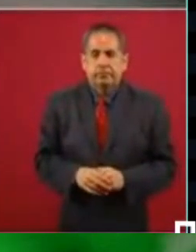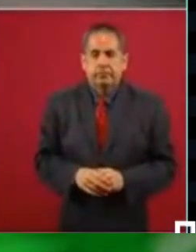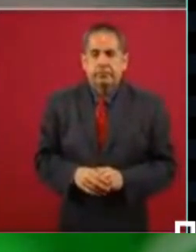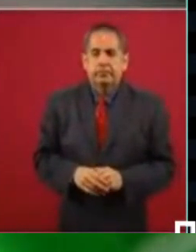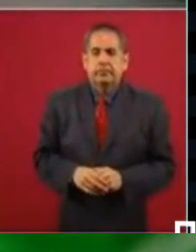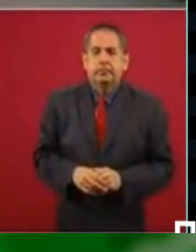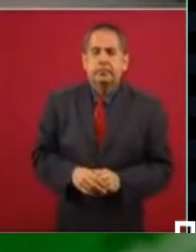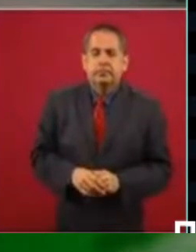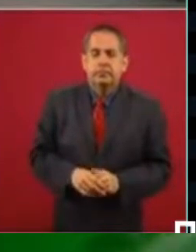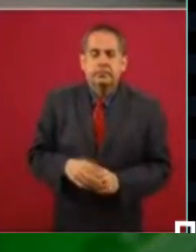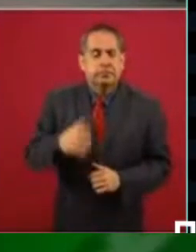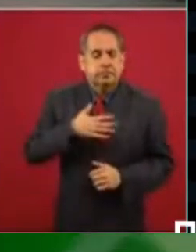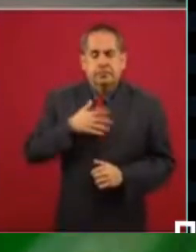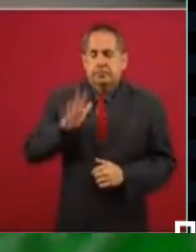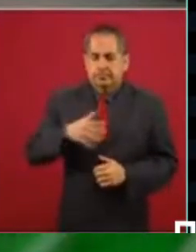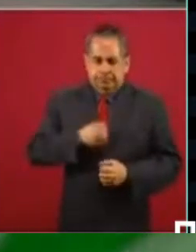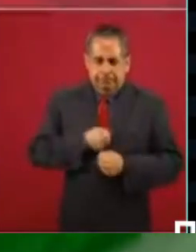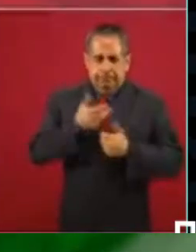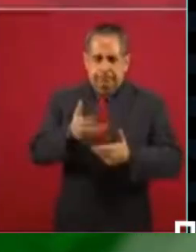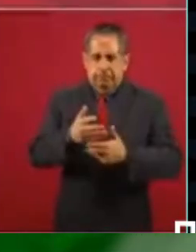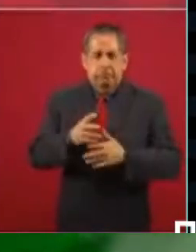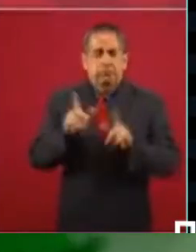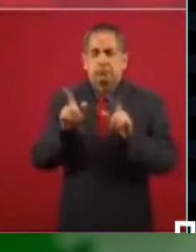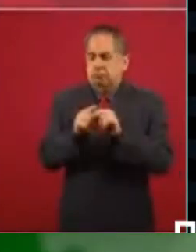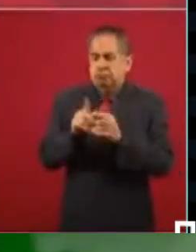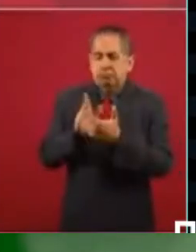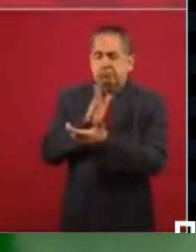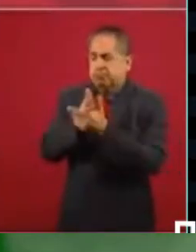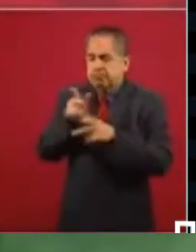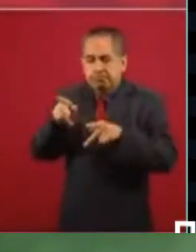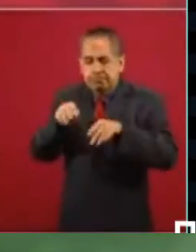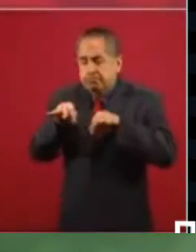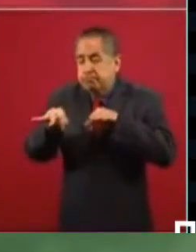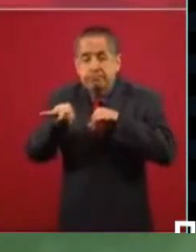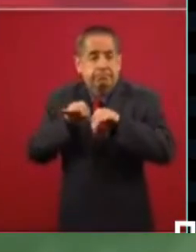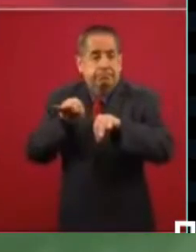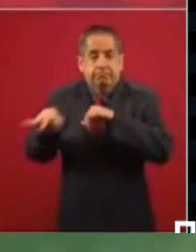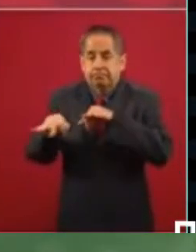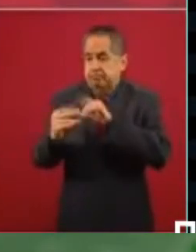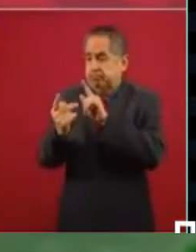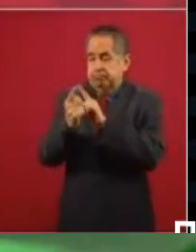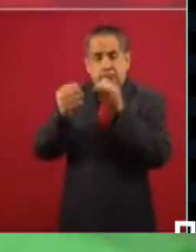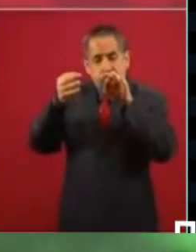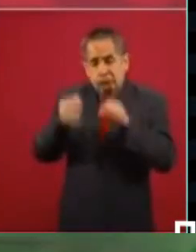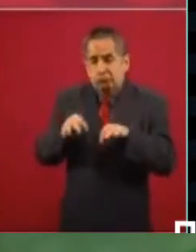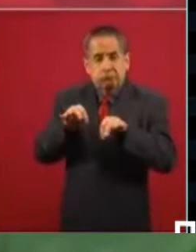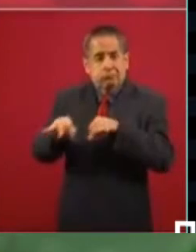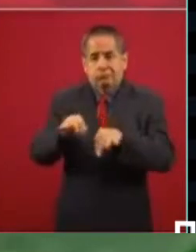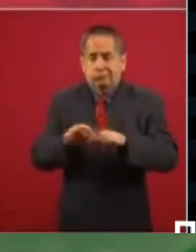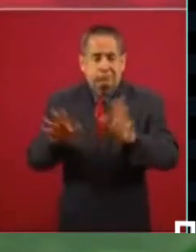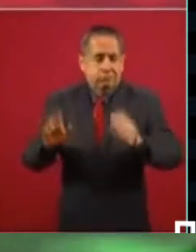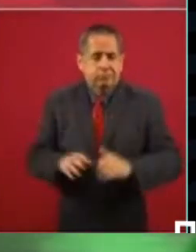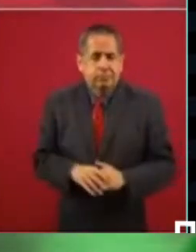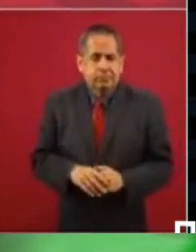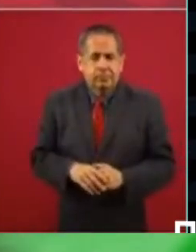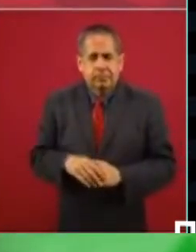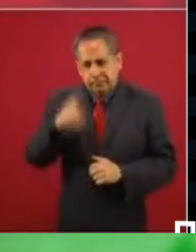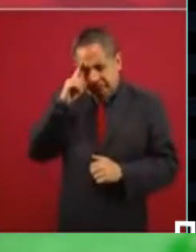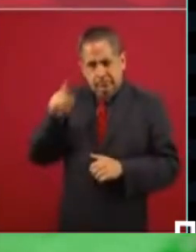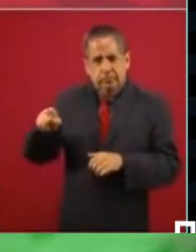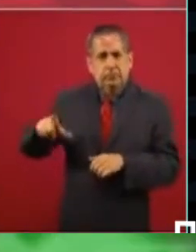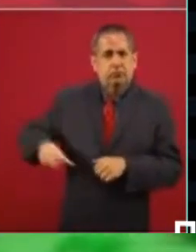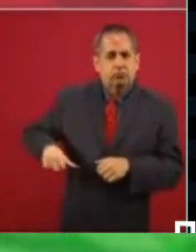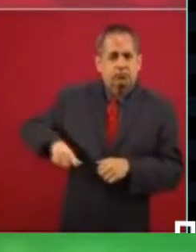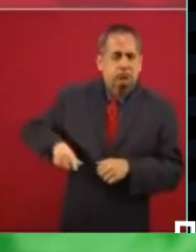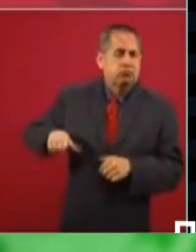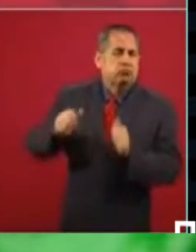¿Qué la visita de trabajo con el gobierno